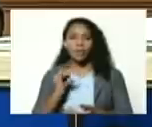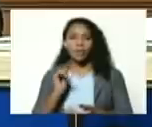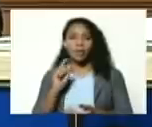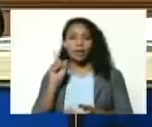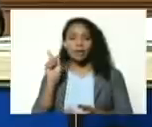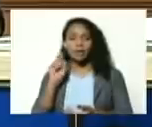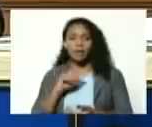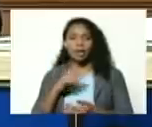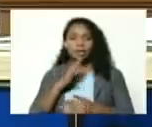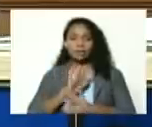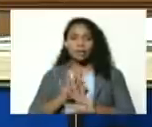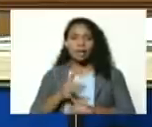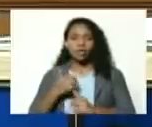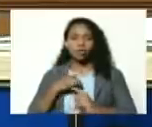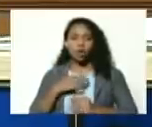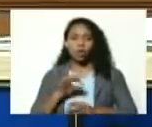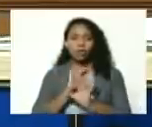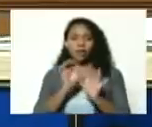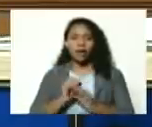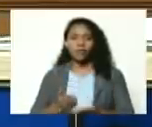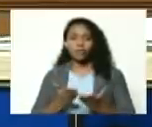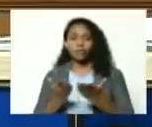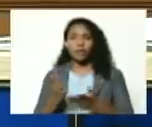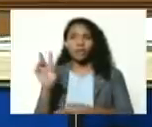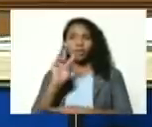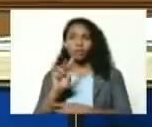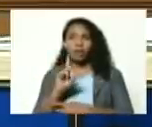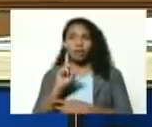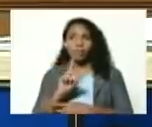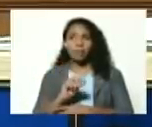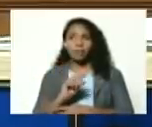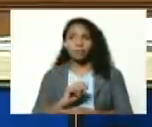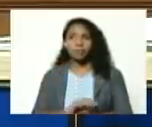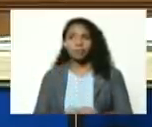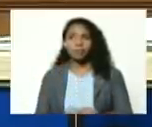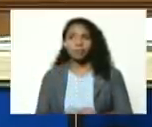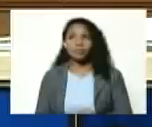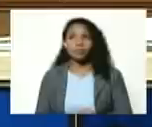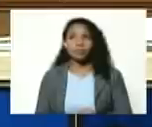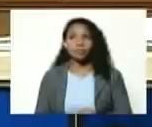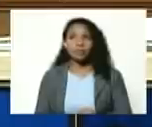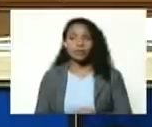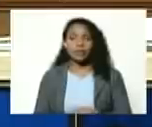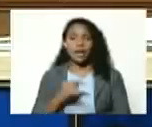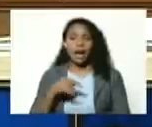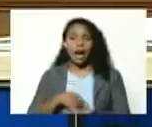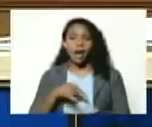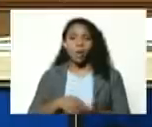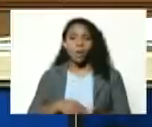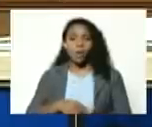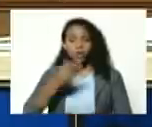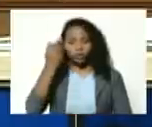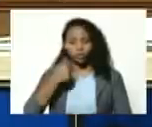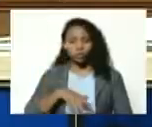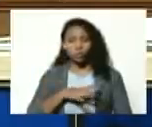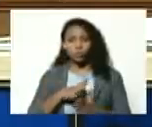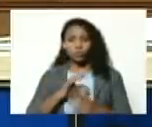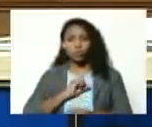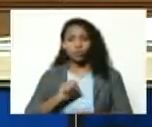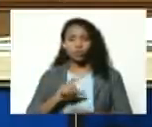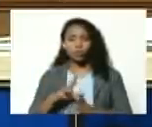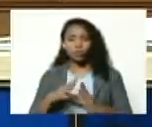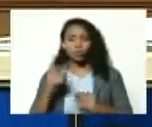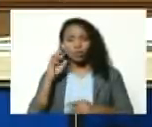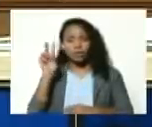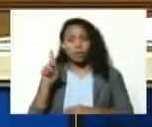se los voy a regalar a toda Venezuela también Carabobo somos todos Bicentenario